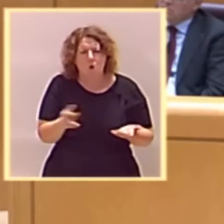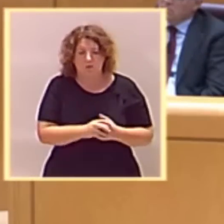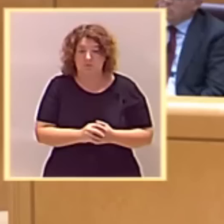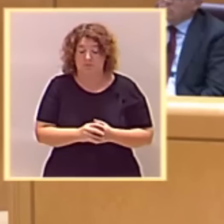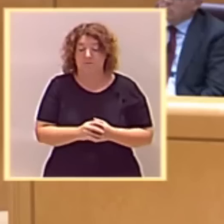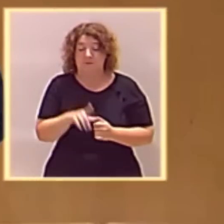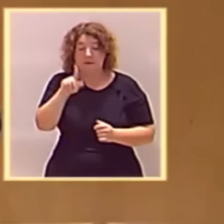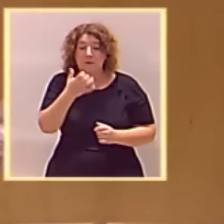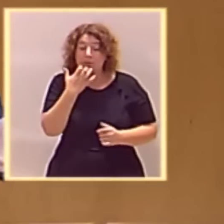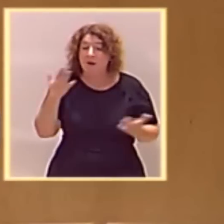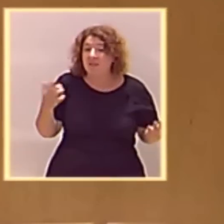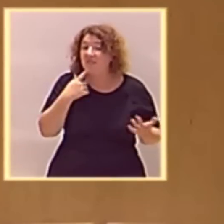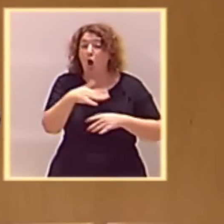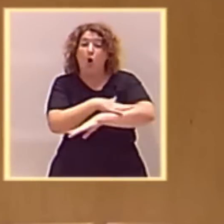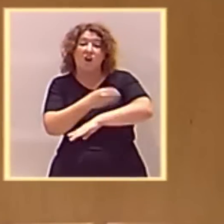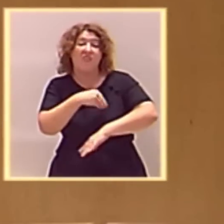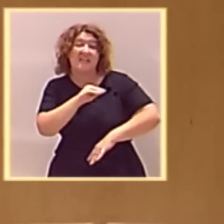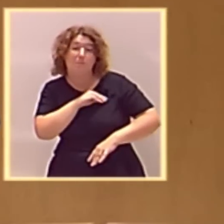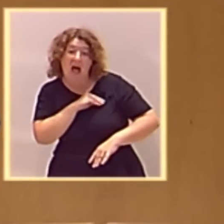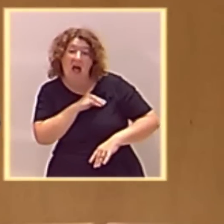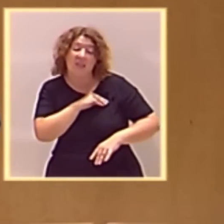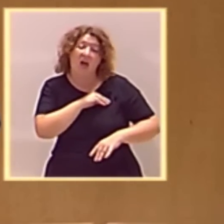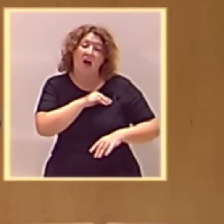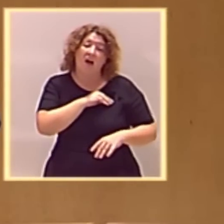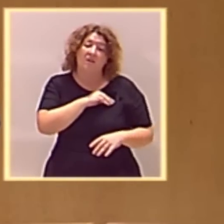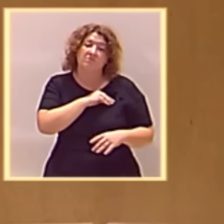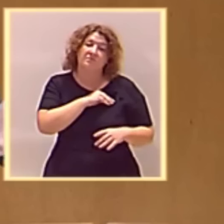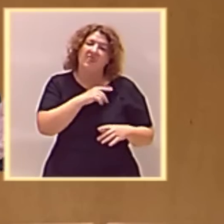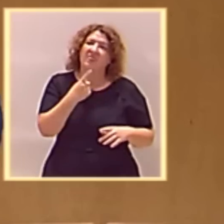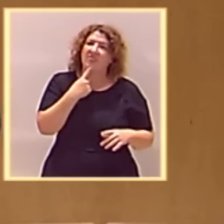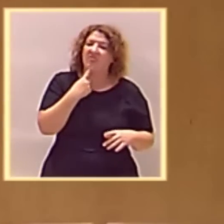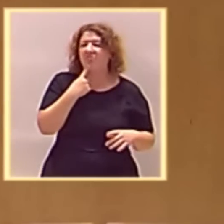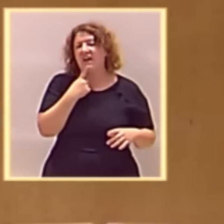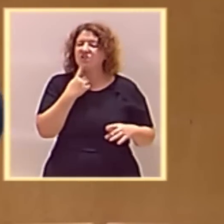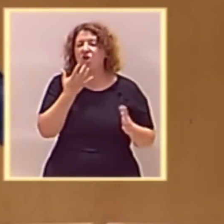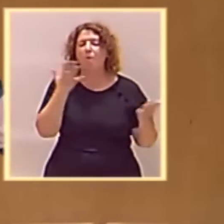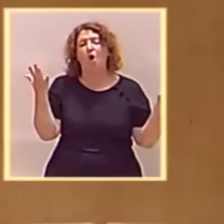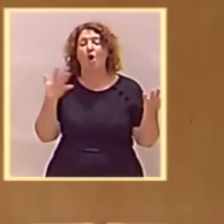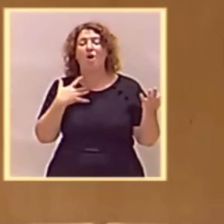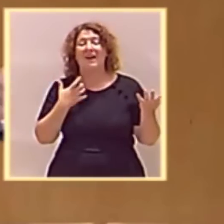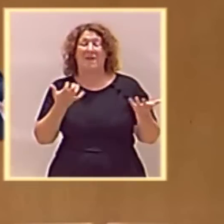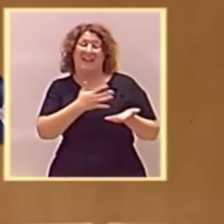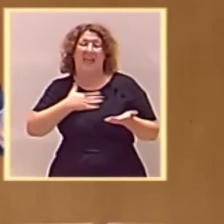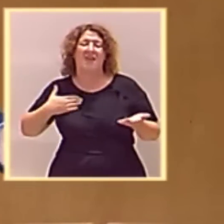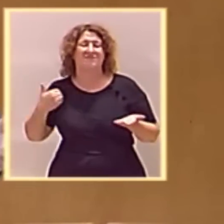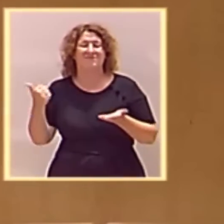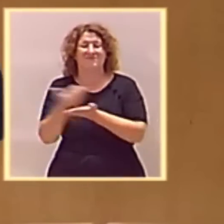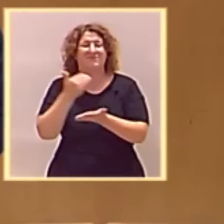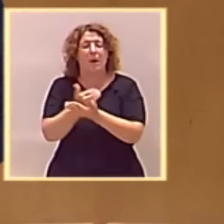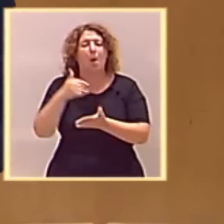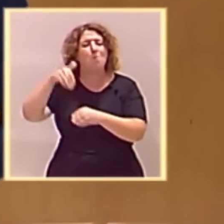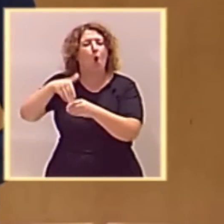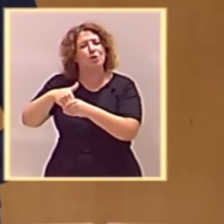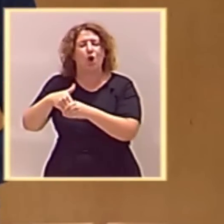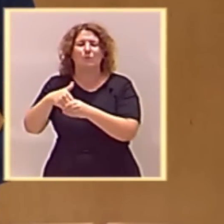decir que el gobierno de España cambia votos por cheques y en la misma entrevista proponer un cheque de 200